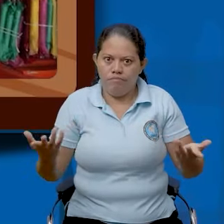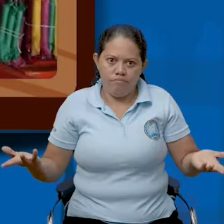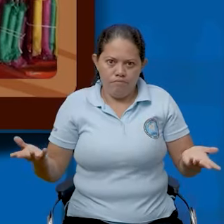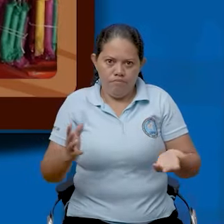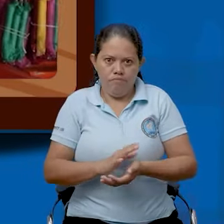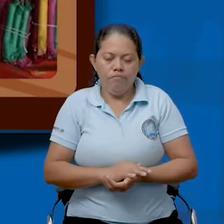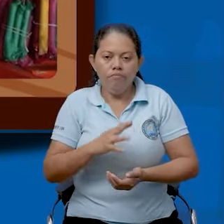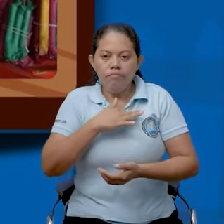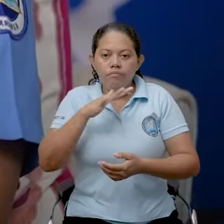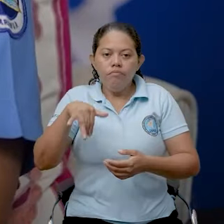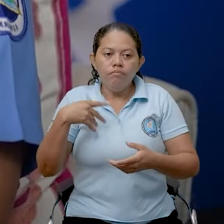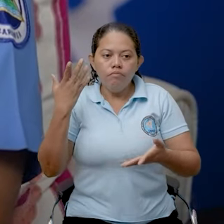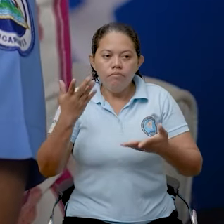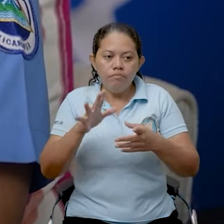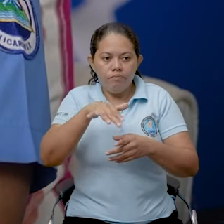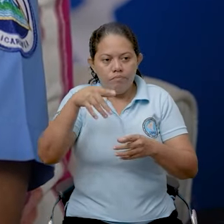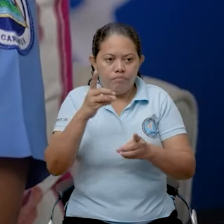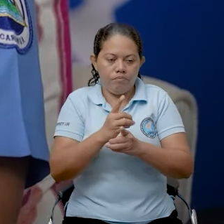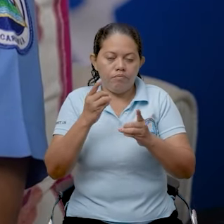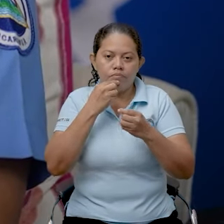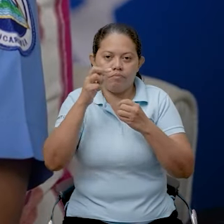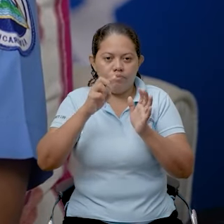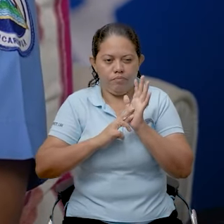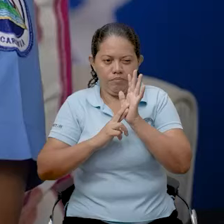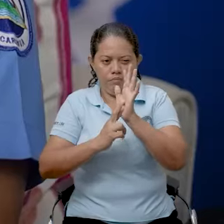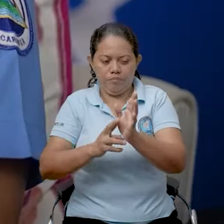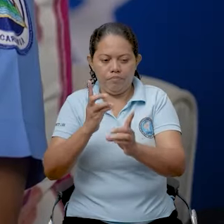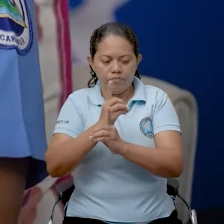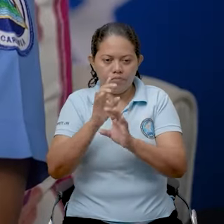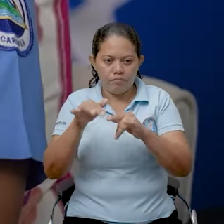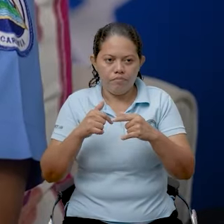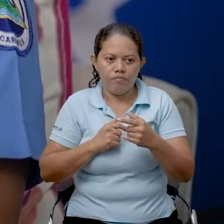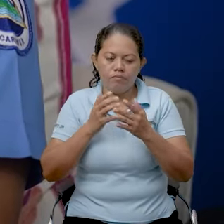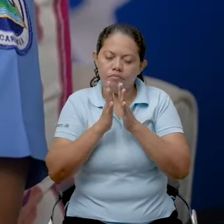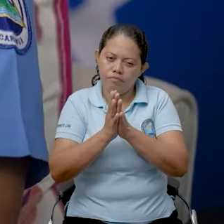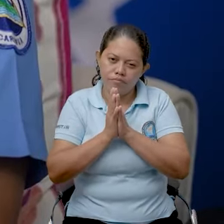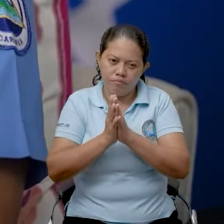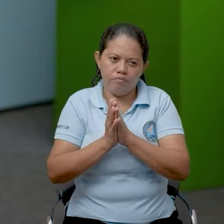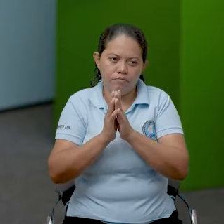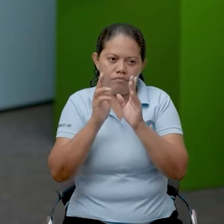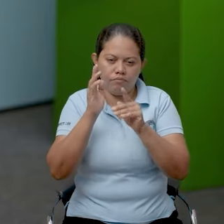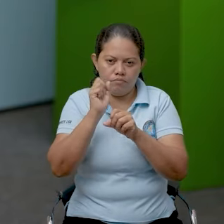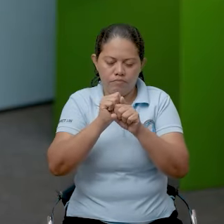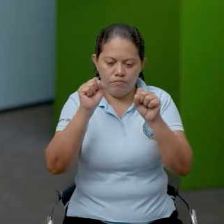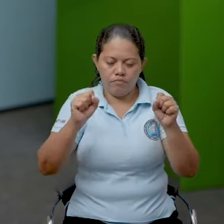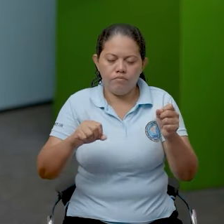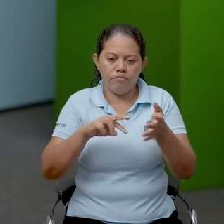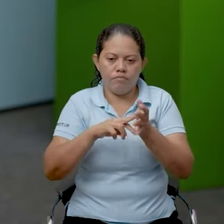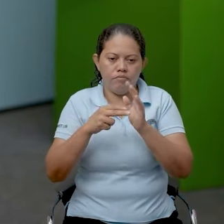responsablemente. Y como recomendaciones también le decimos a los talleres